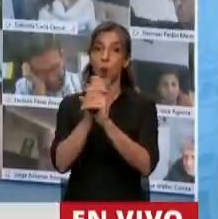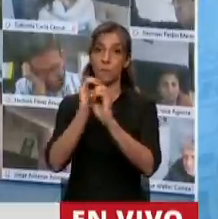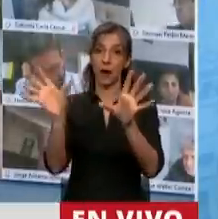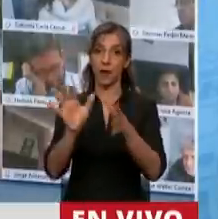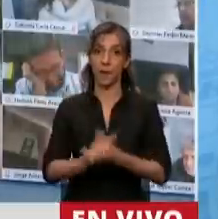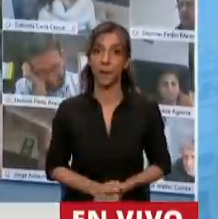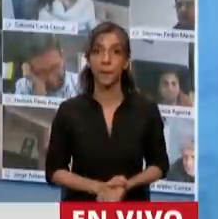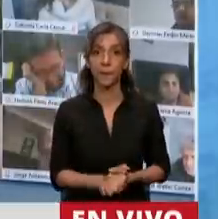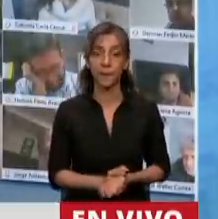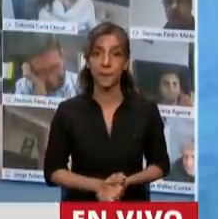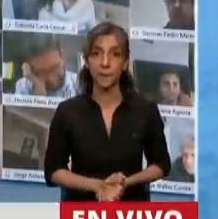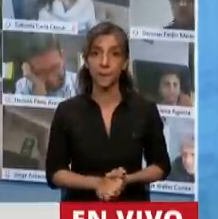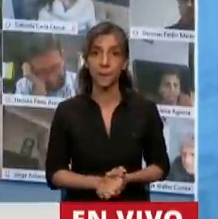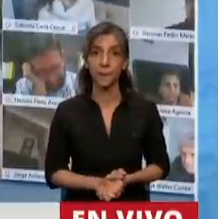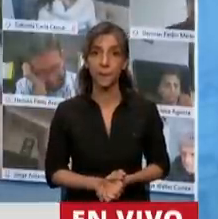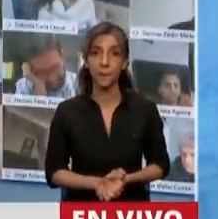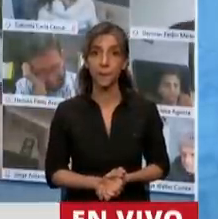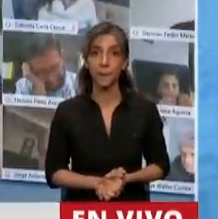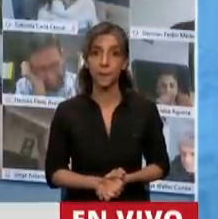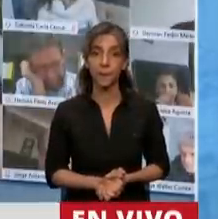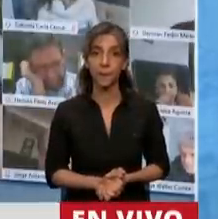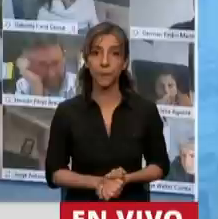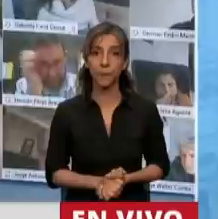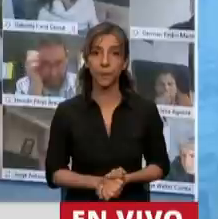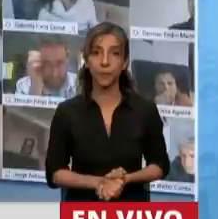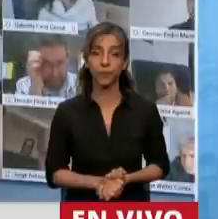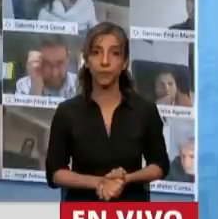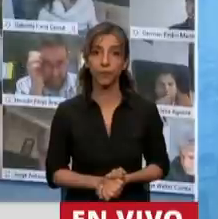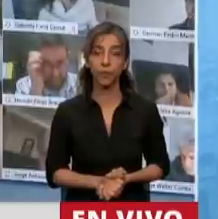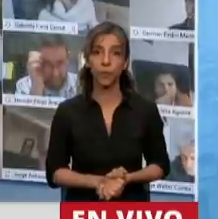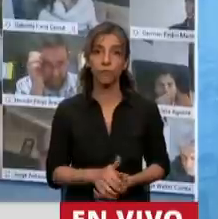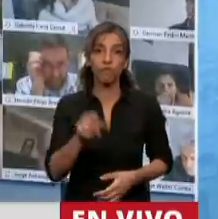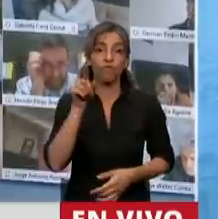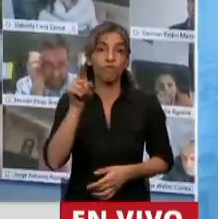Usted tiene frente a sí dos caminos.